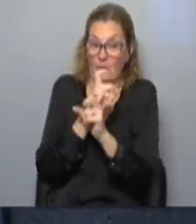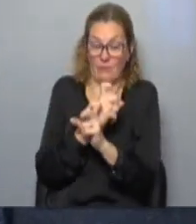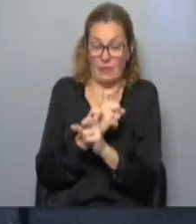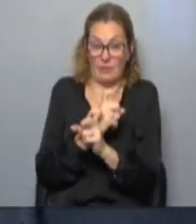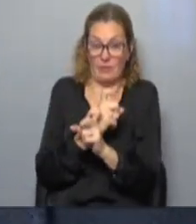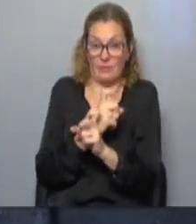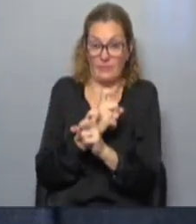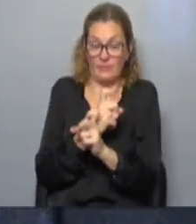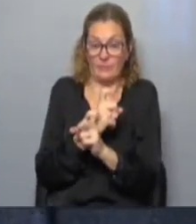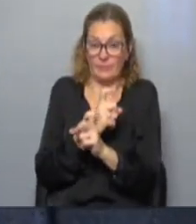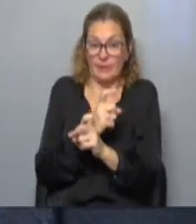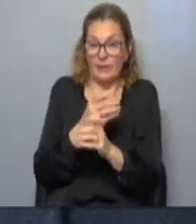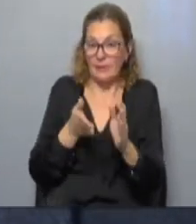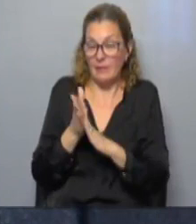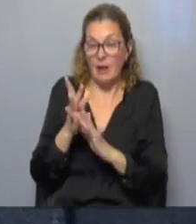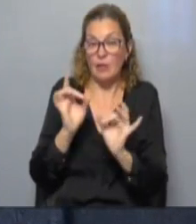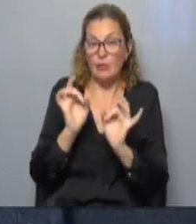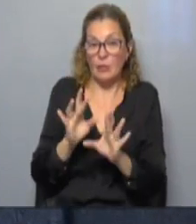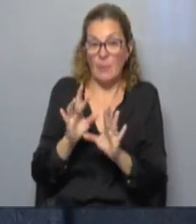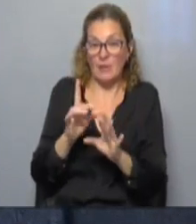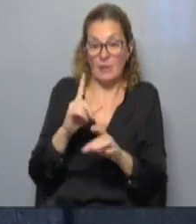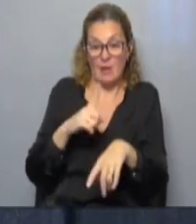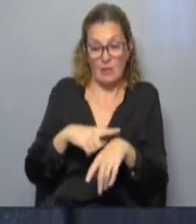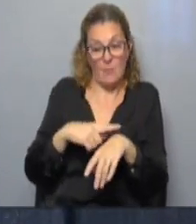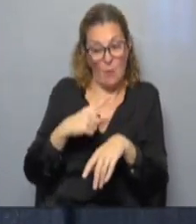del que se sale solamente en el largo plazo.